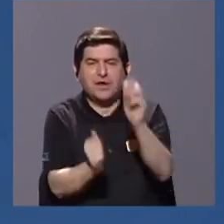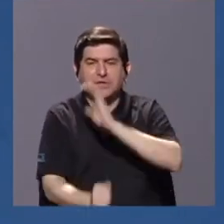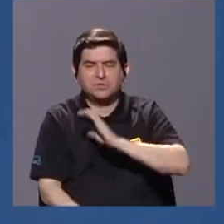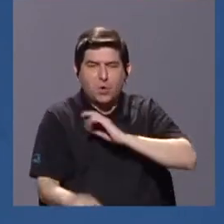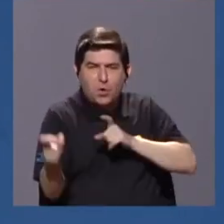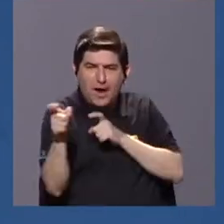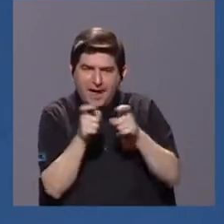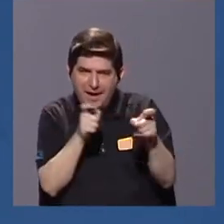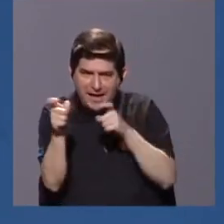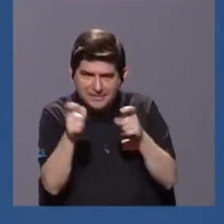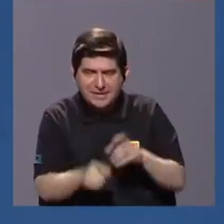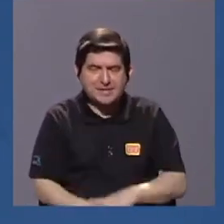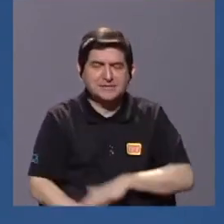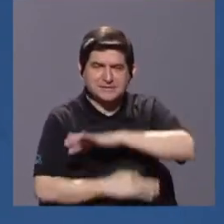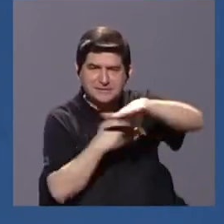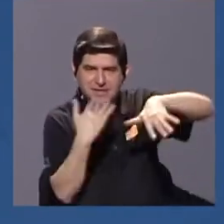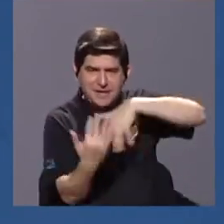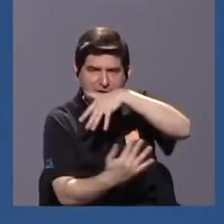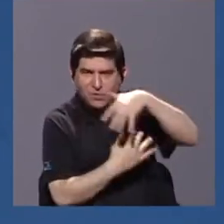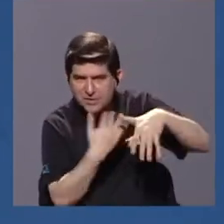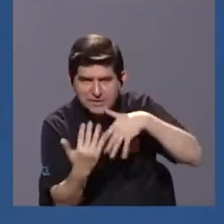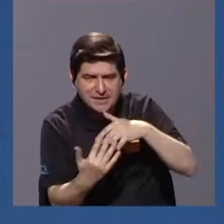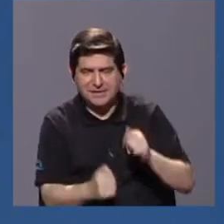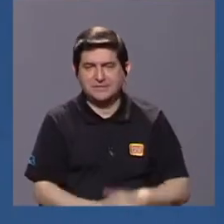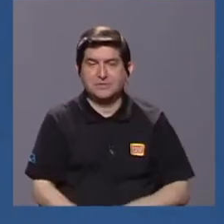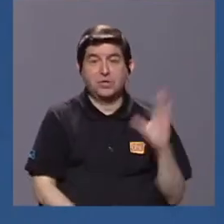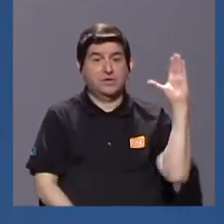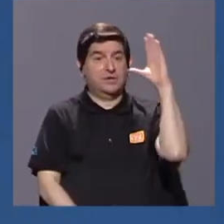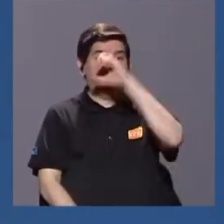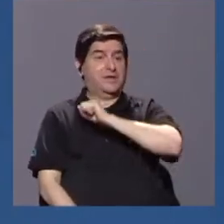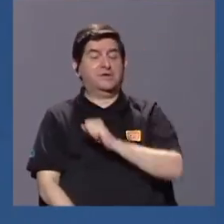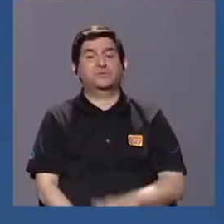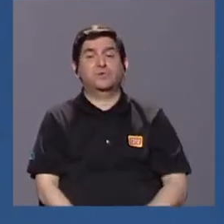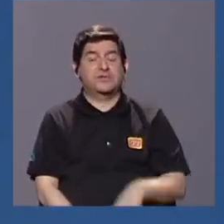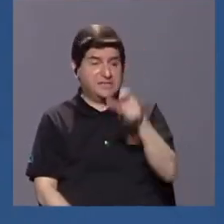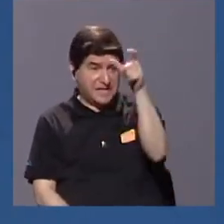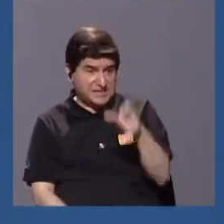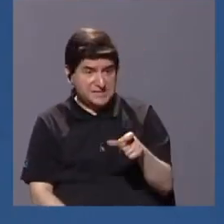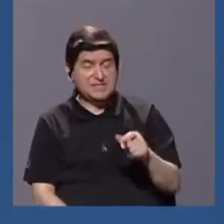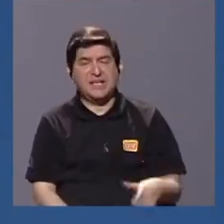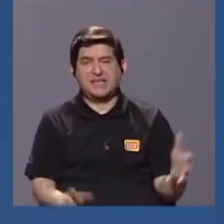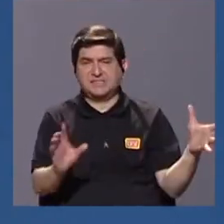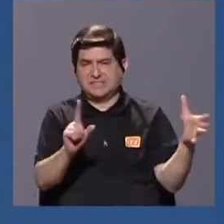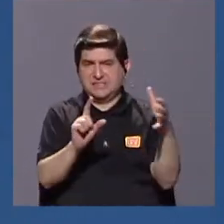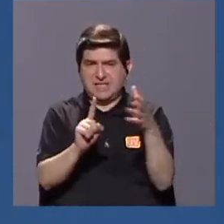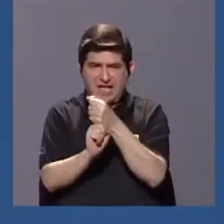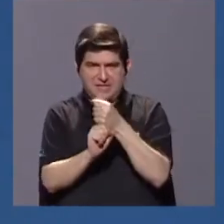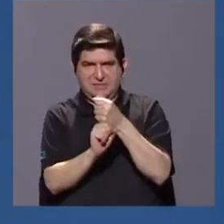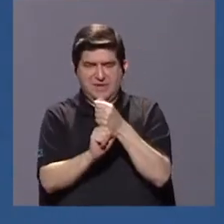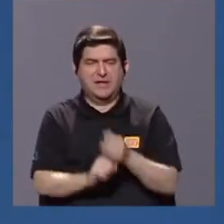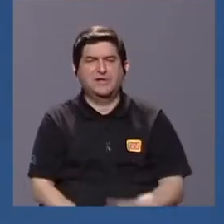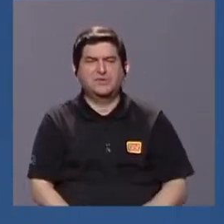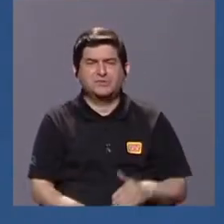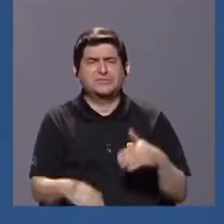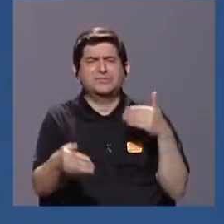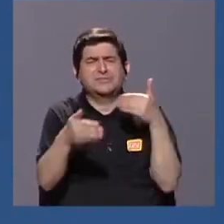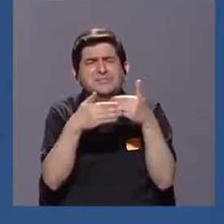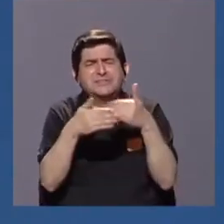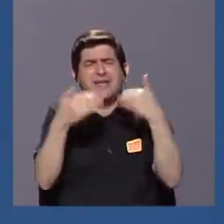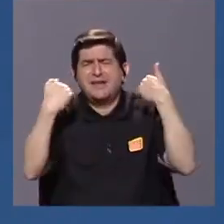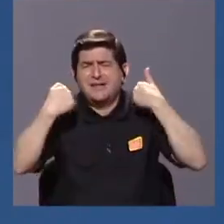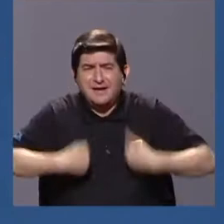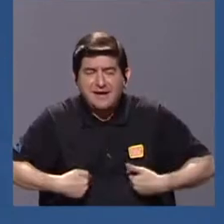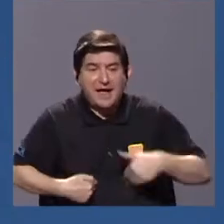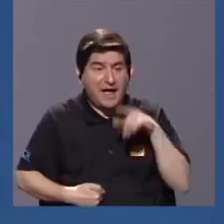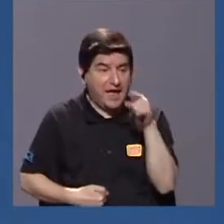manejo o de interacción con el ser humano. Y nos damos cuenta que individuos que se encuentran en cautiverio, o con alta cercanía con el ser humano,